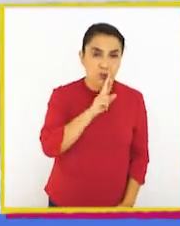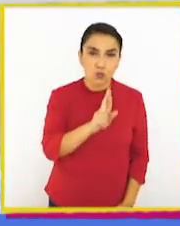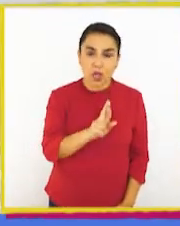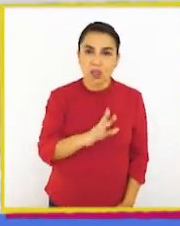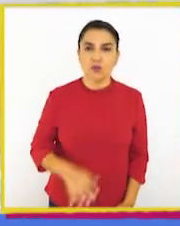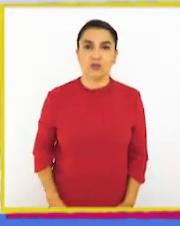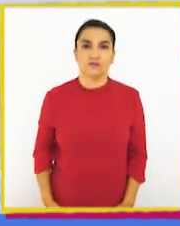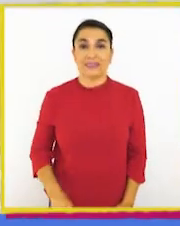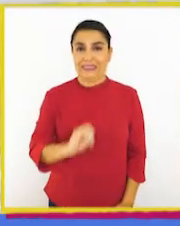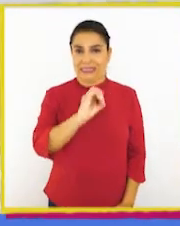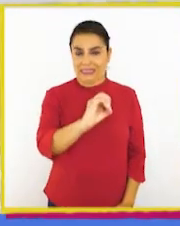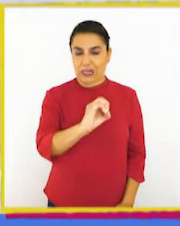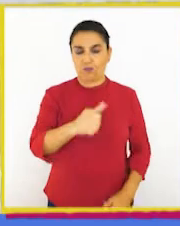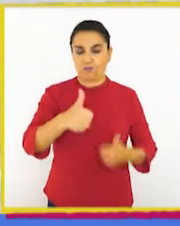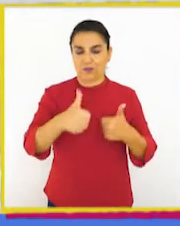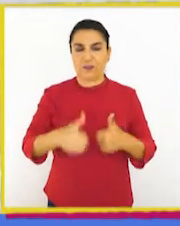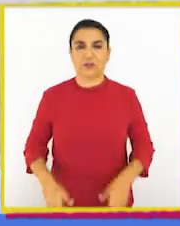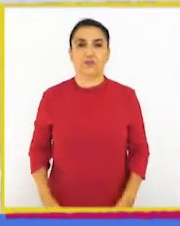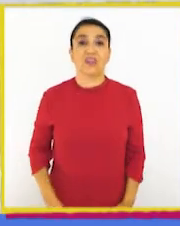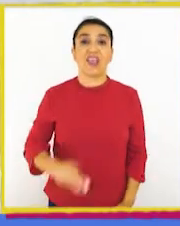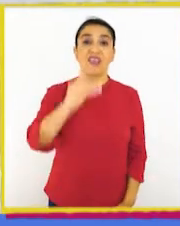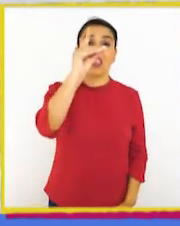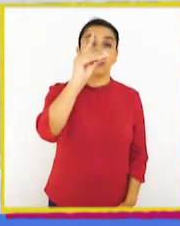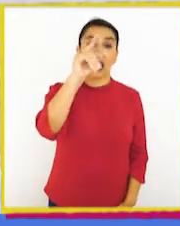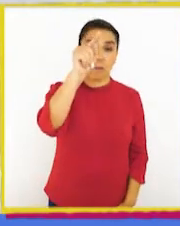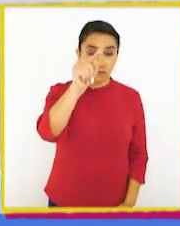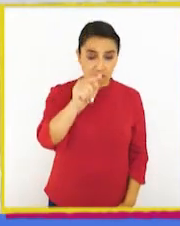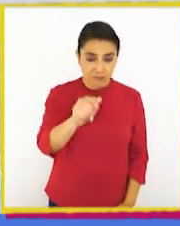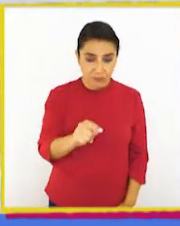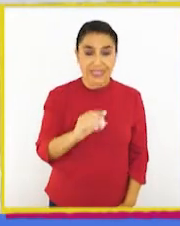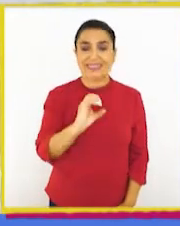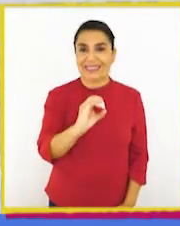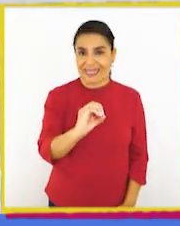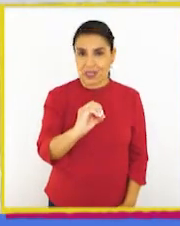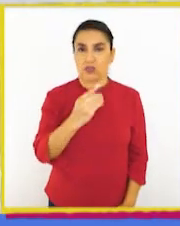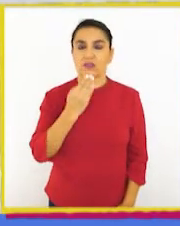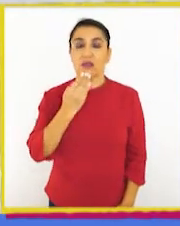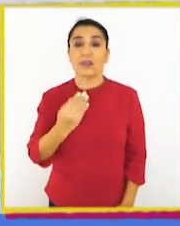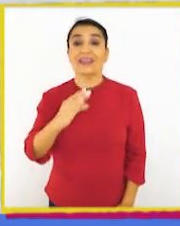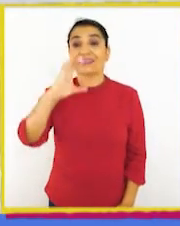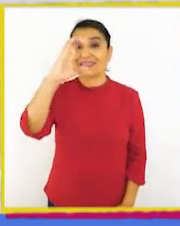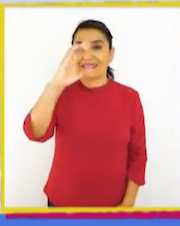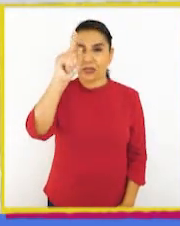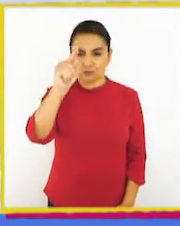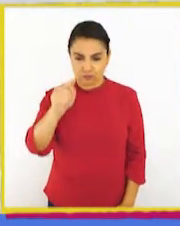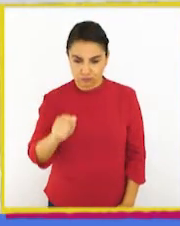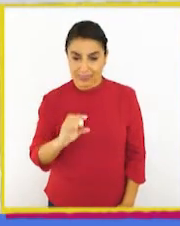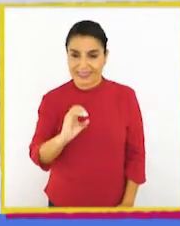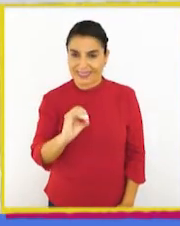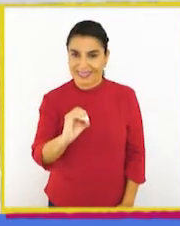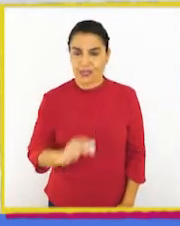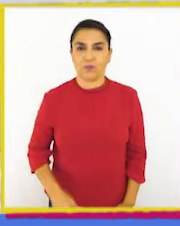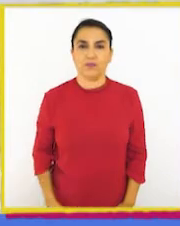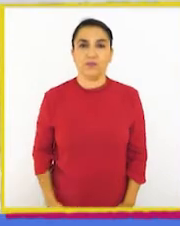como resultado 0. ¡Perfecto! Las decenas, 0 también. Las centenas, 0.